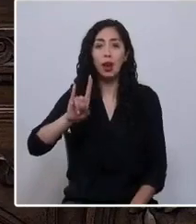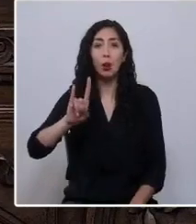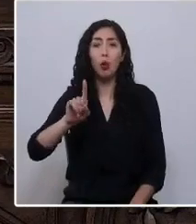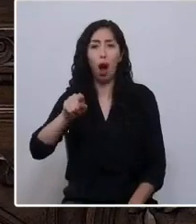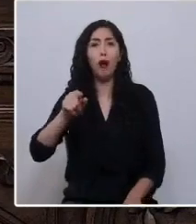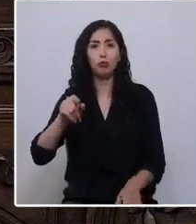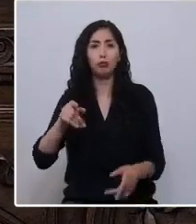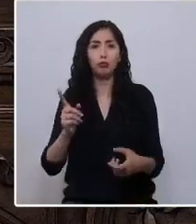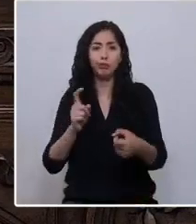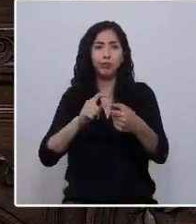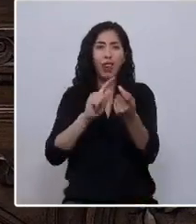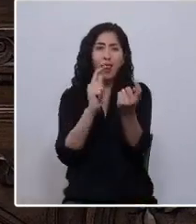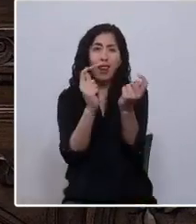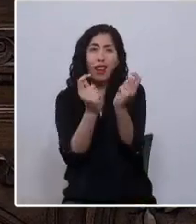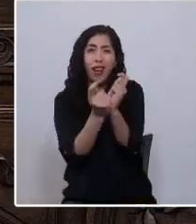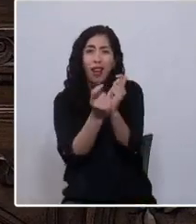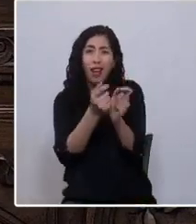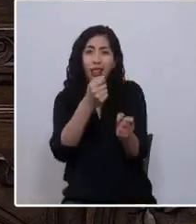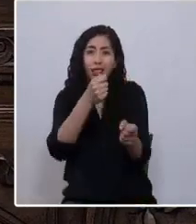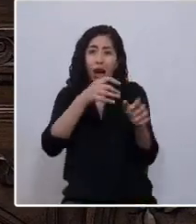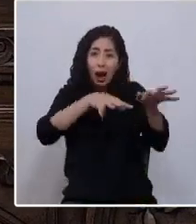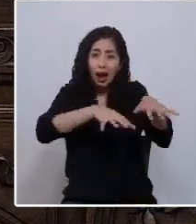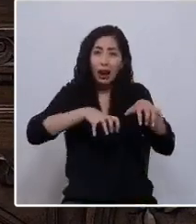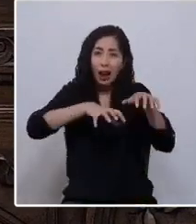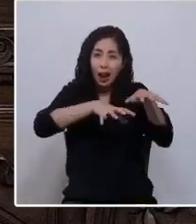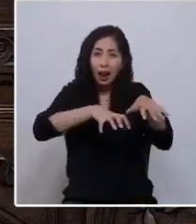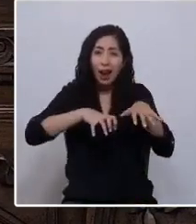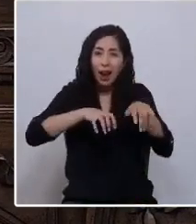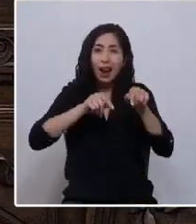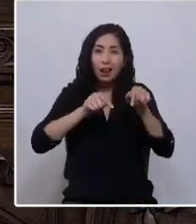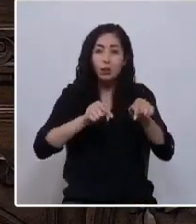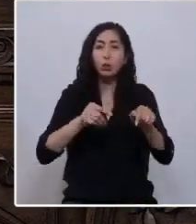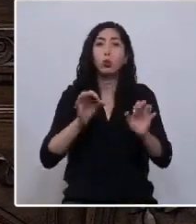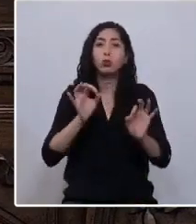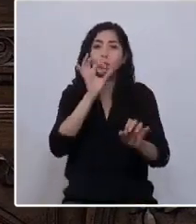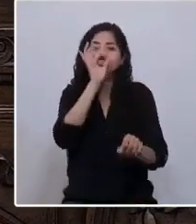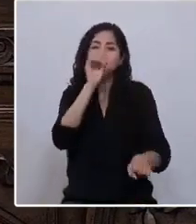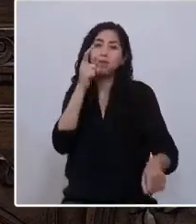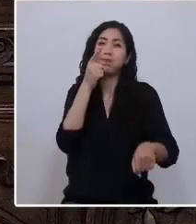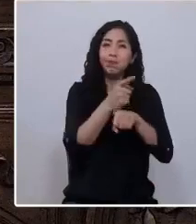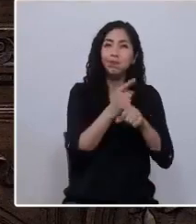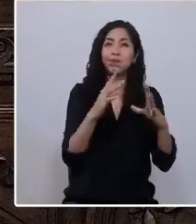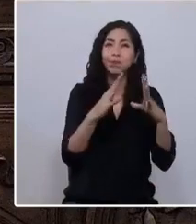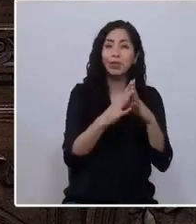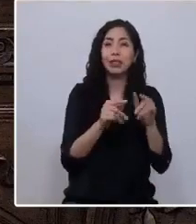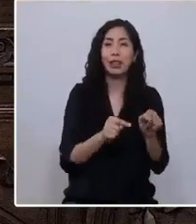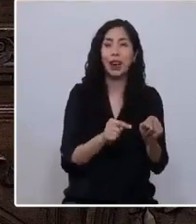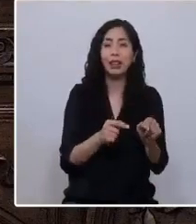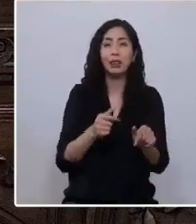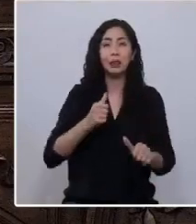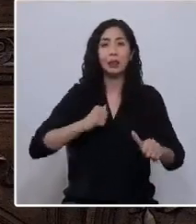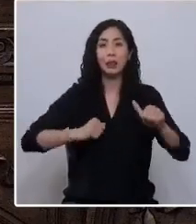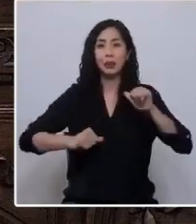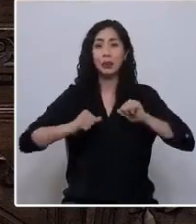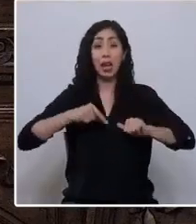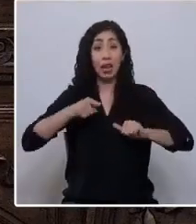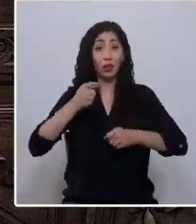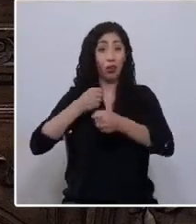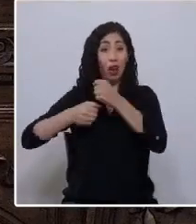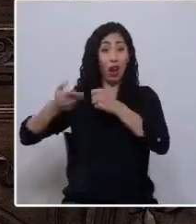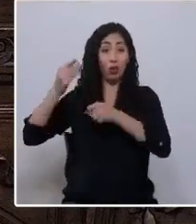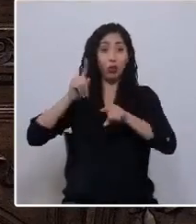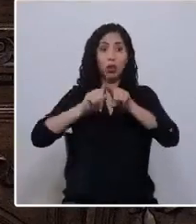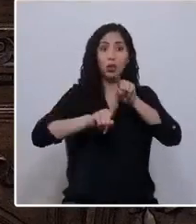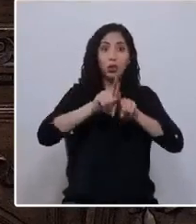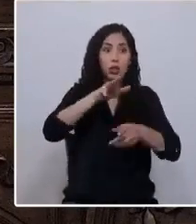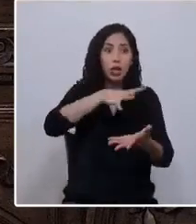sufrir las atrocidades de la contrarreforma impulsada por la dictadura cívico-militar. En aquellos años, las tierras que habían recuperado